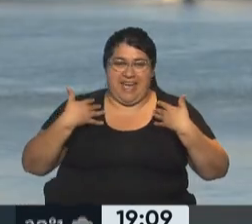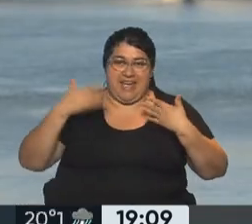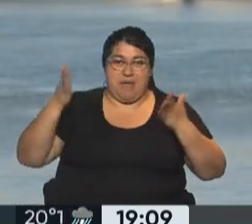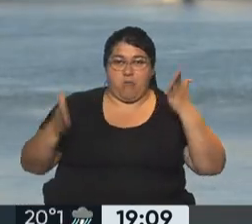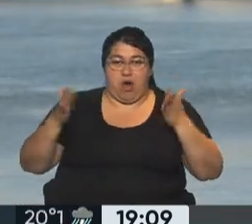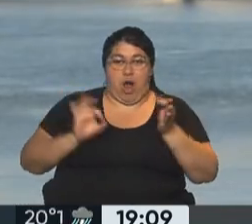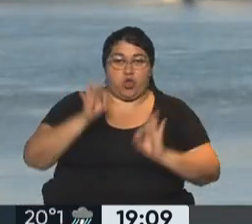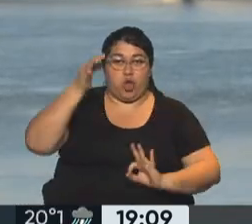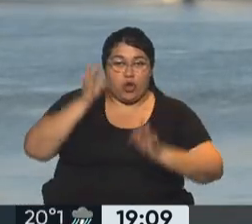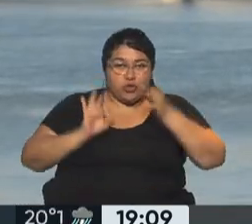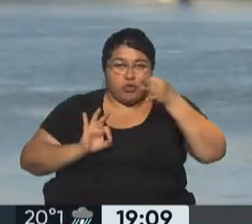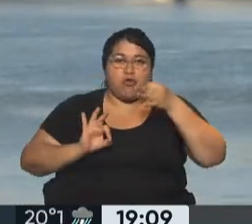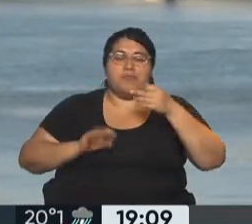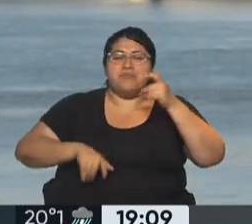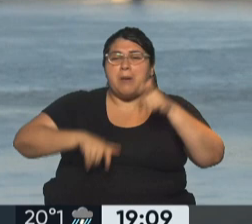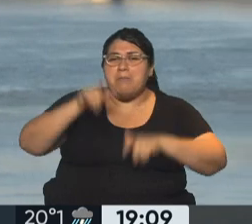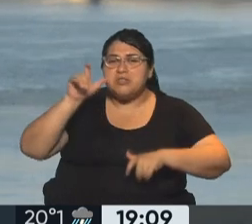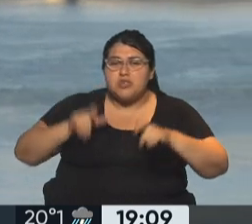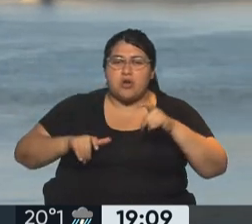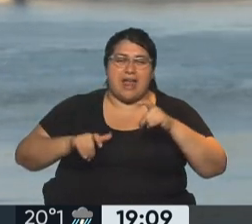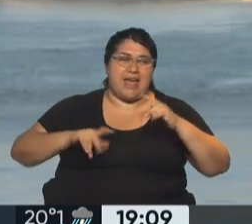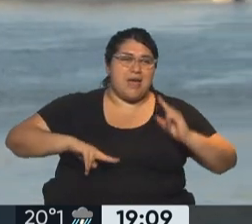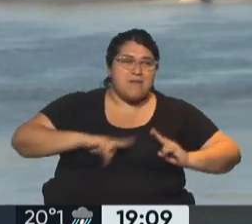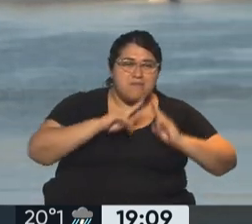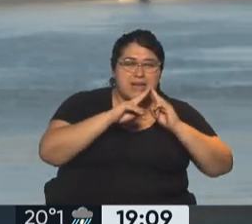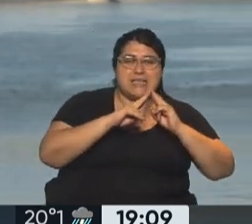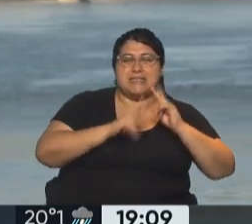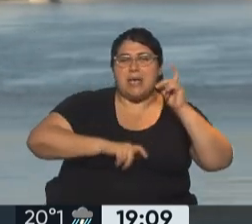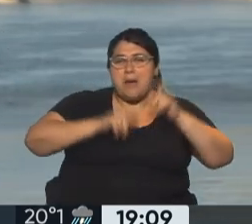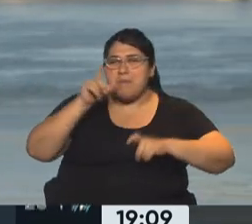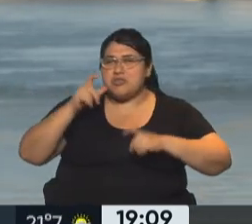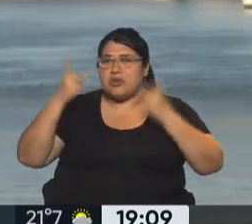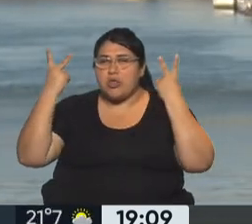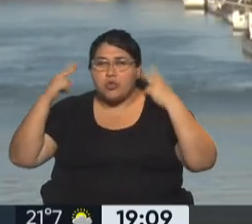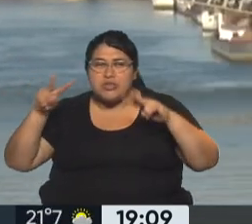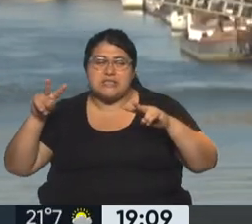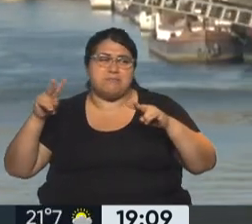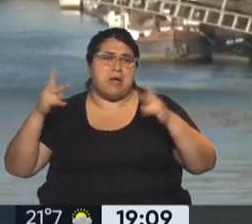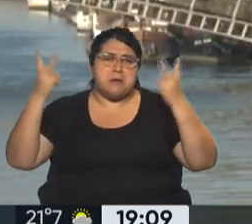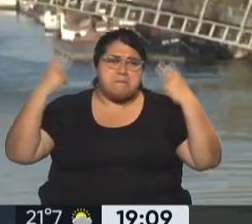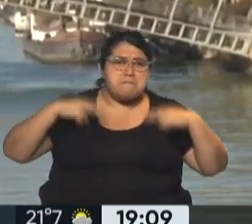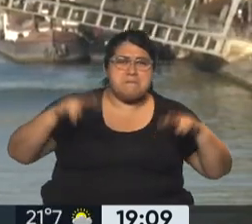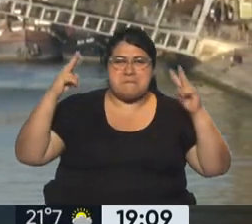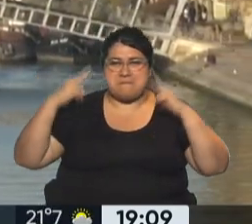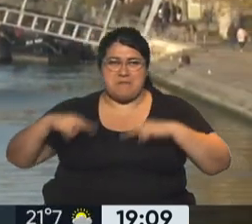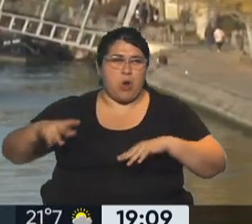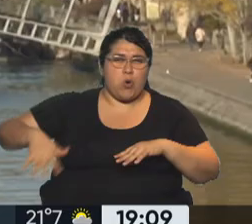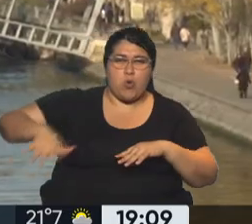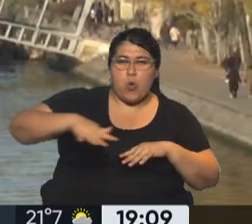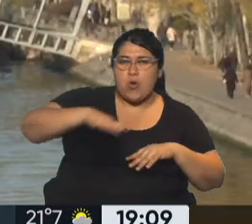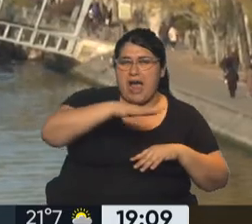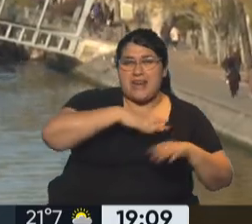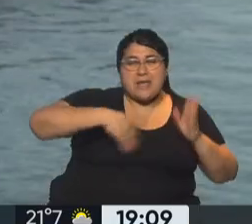encuentra a parisinos y a visitantes, a turistas, recorriendo los puntos más